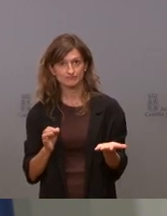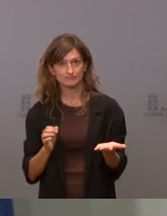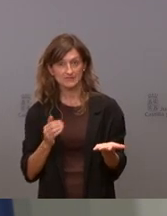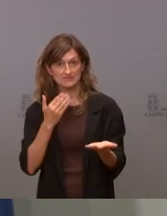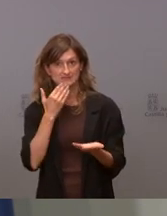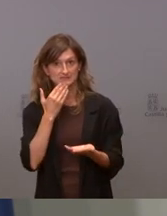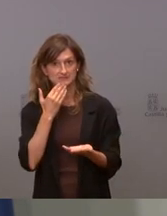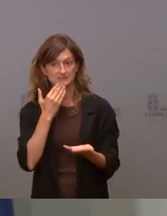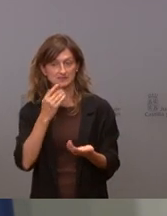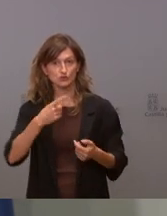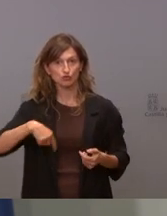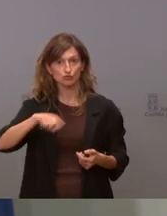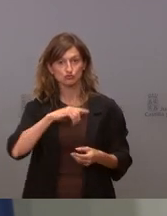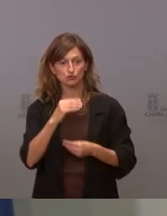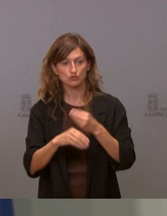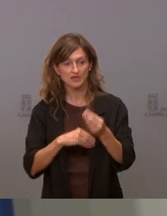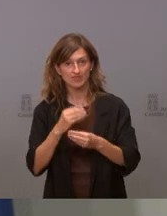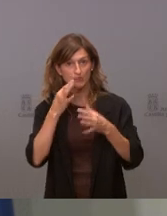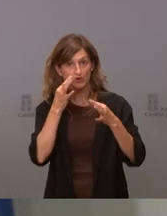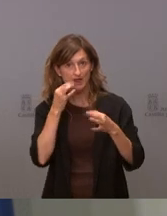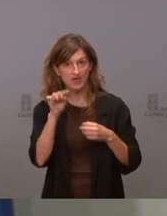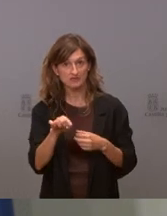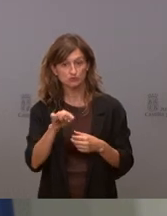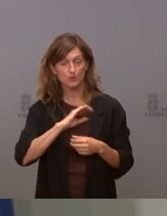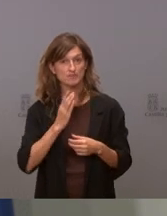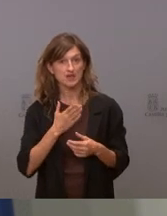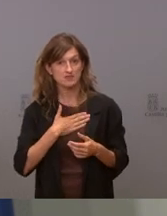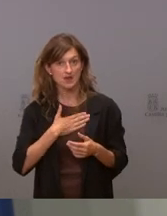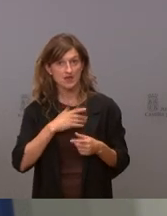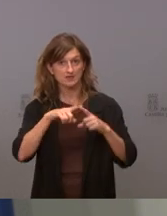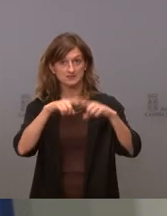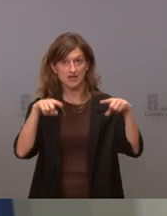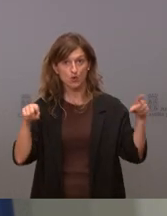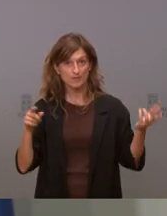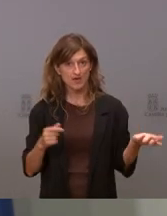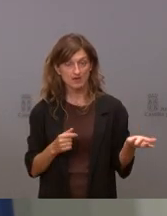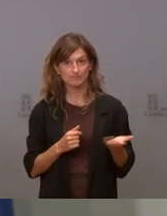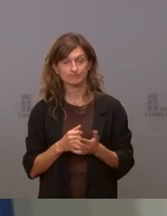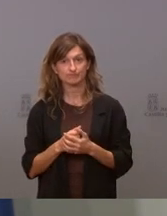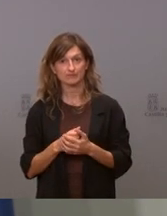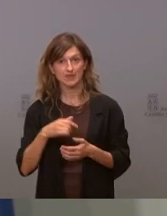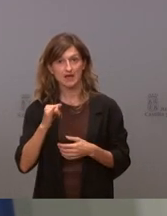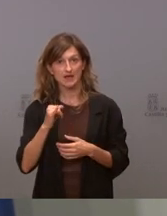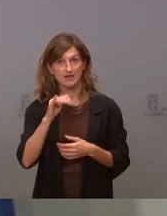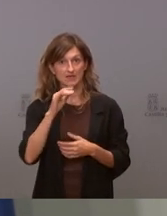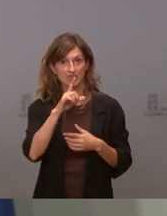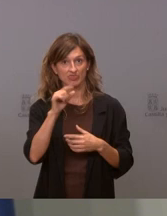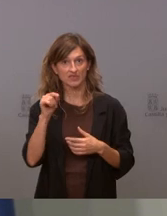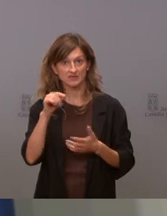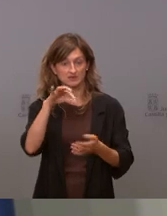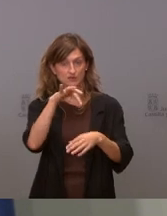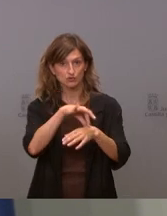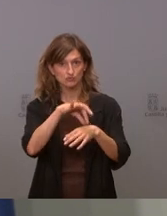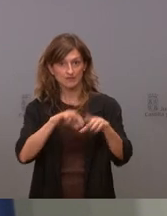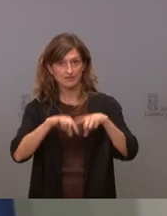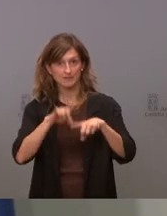si nosotros hacemos esto realidad mañana en Segovia hay 100 consultorios que quedan